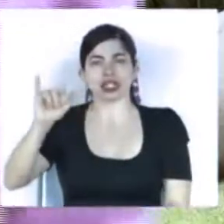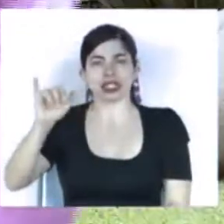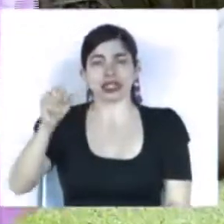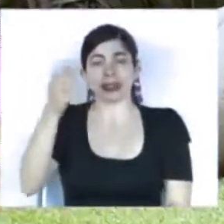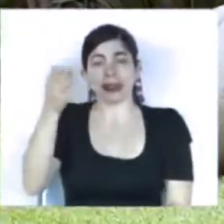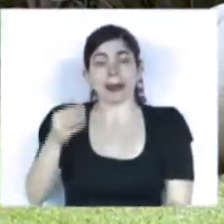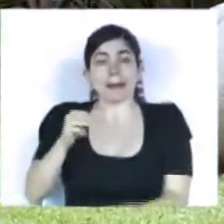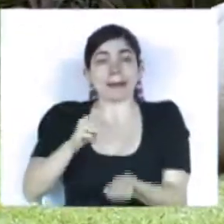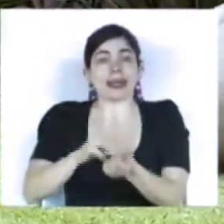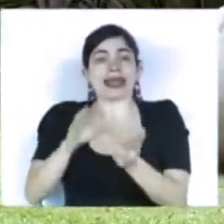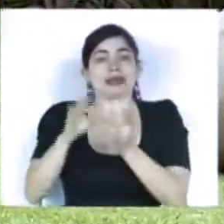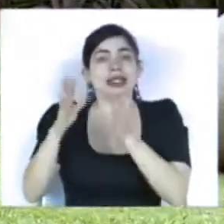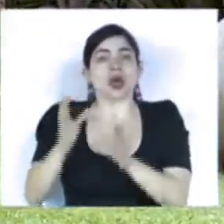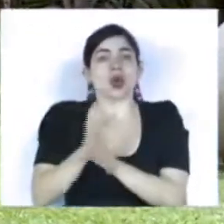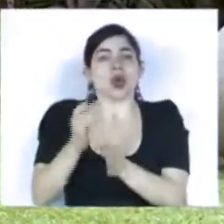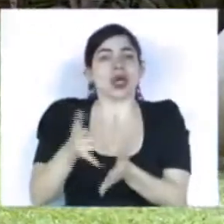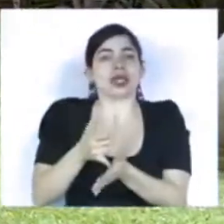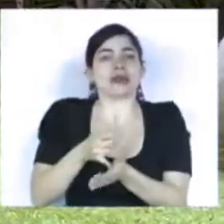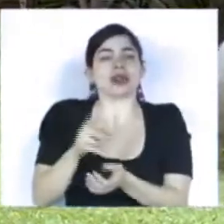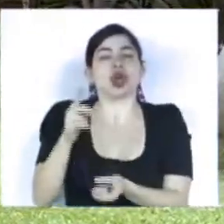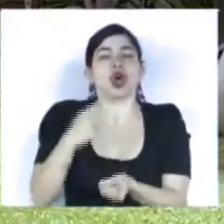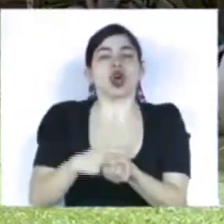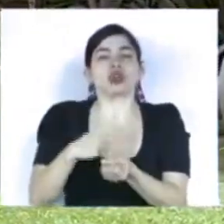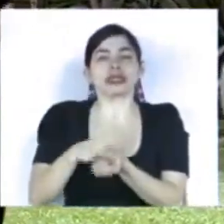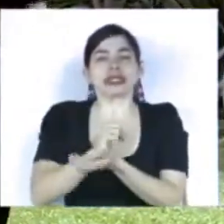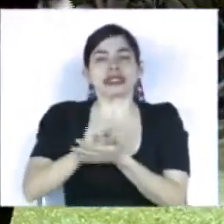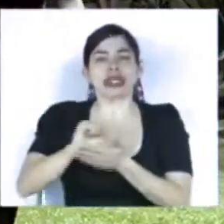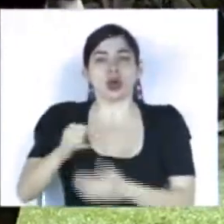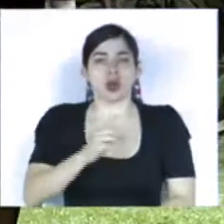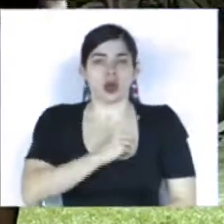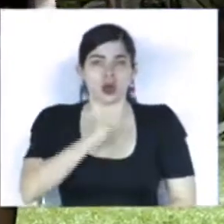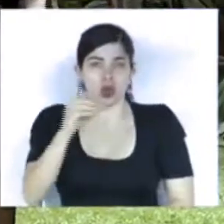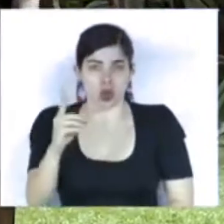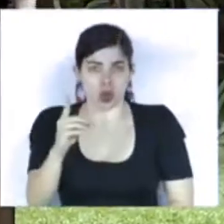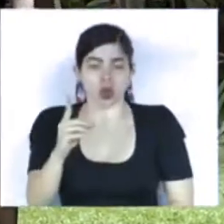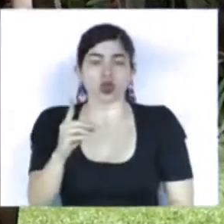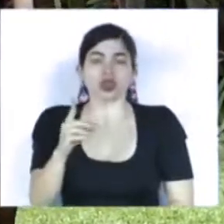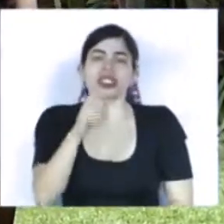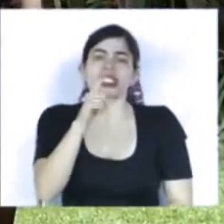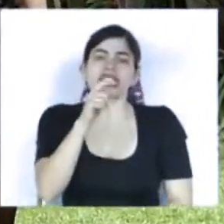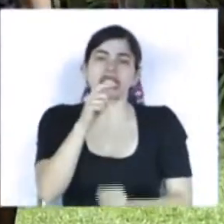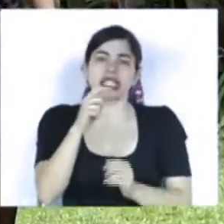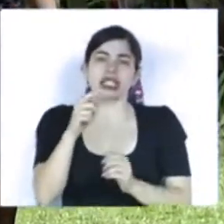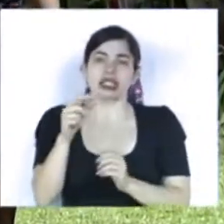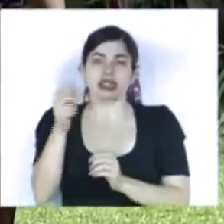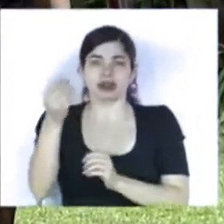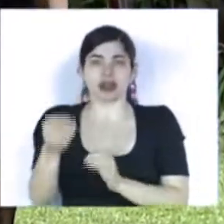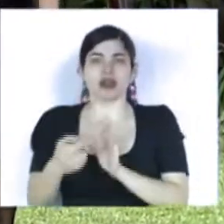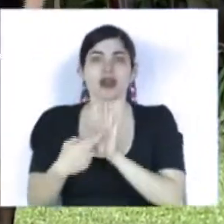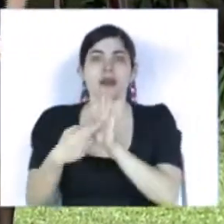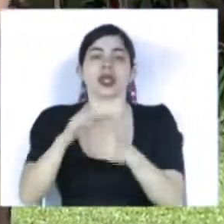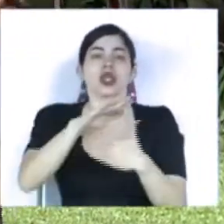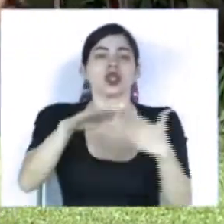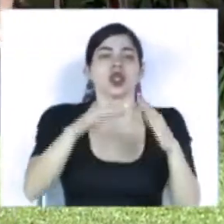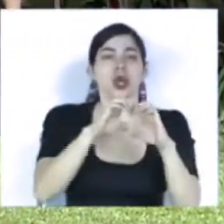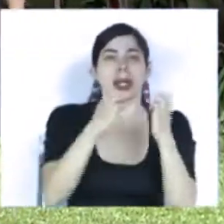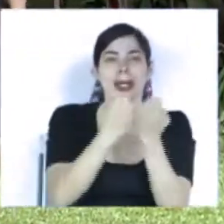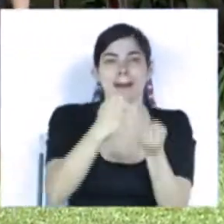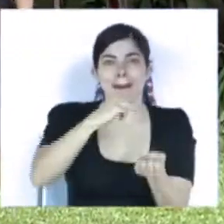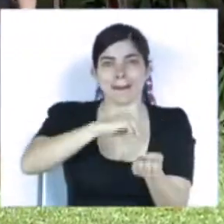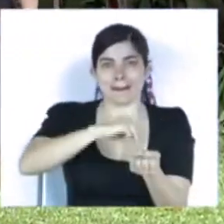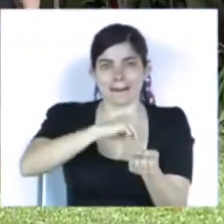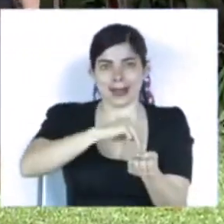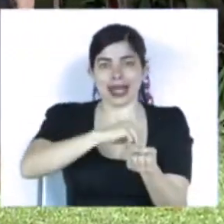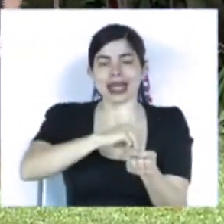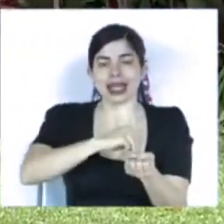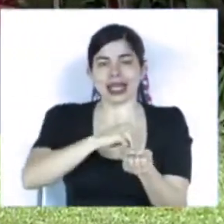especialista en cuidados intensivos del hospital San Juan de Dios y en su persona a todo el equipo médico que está en nuestra